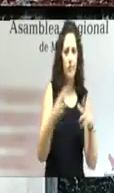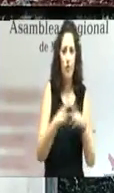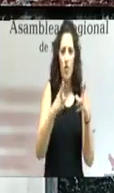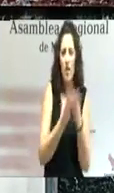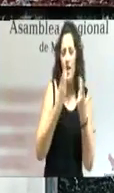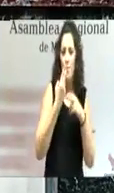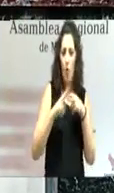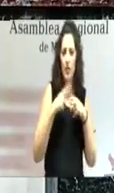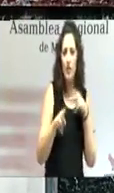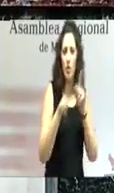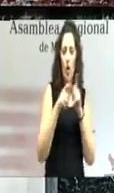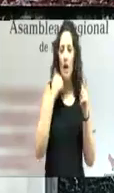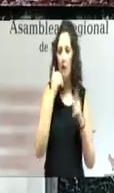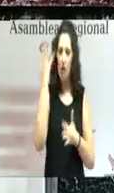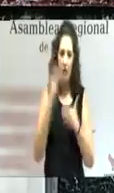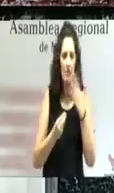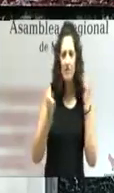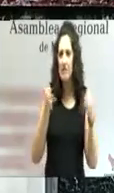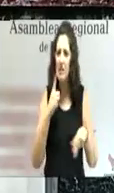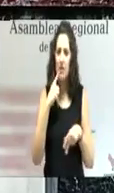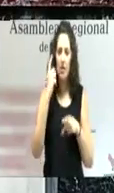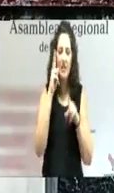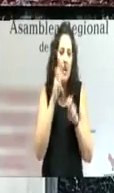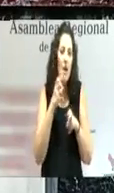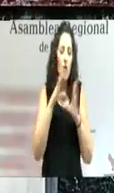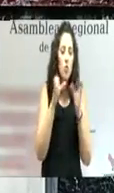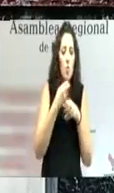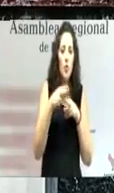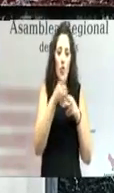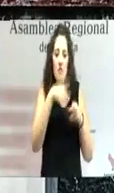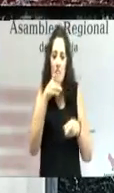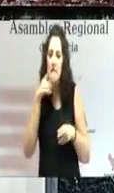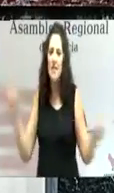sin fisuras, sin color, trabajando juntos.